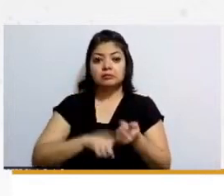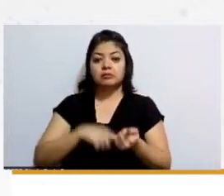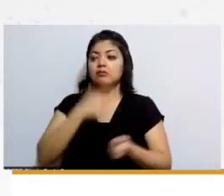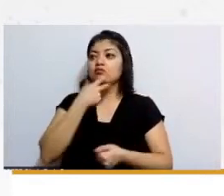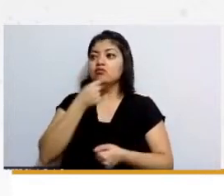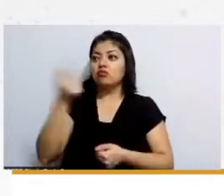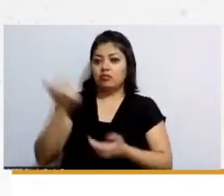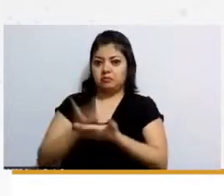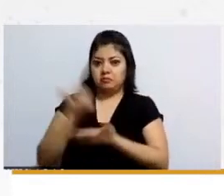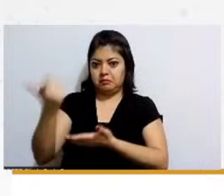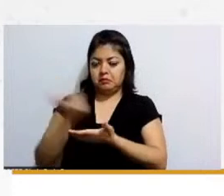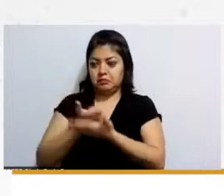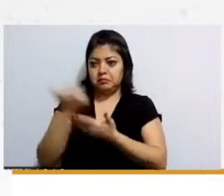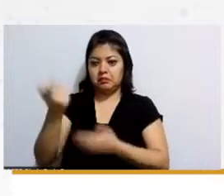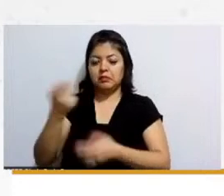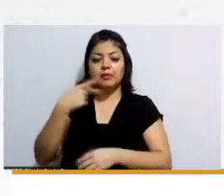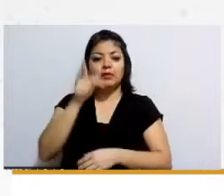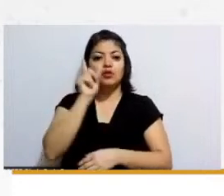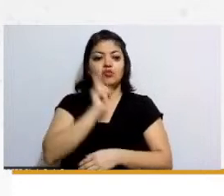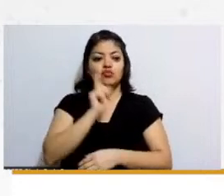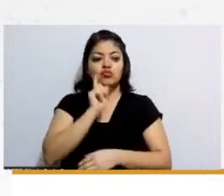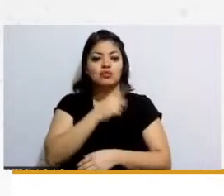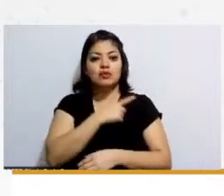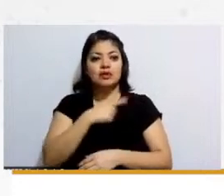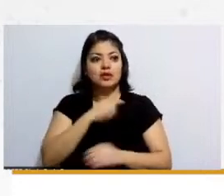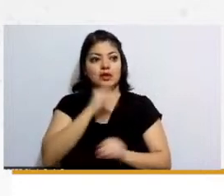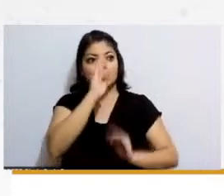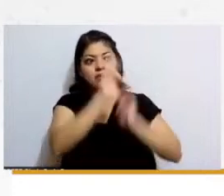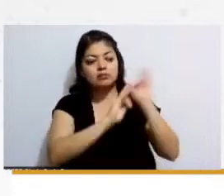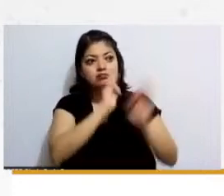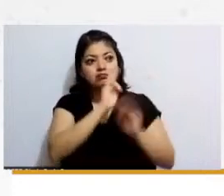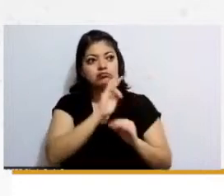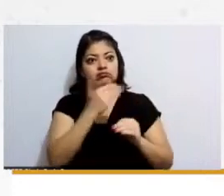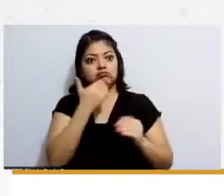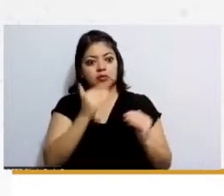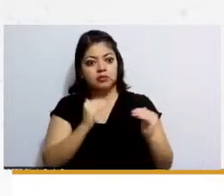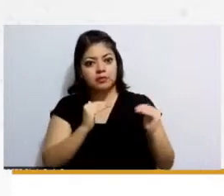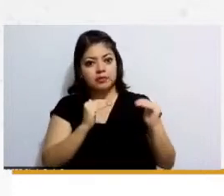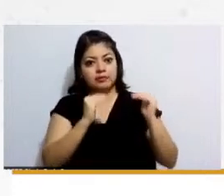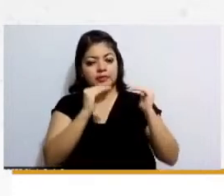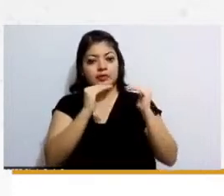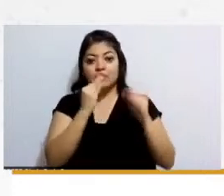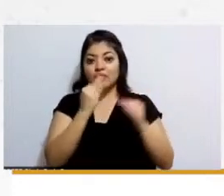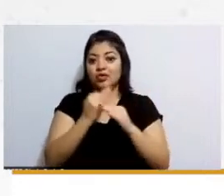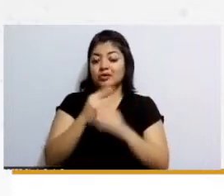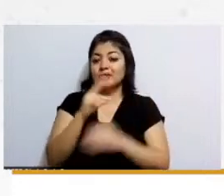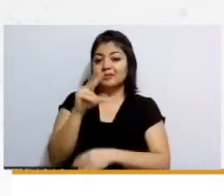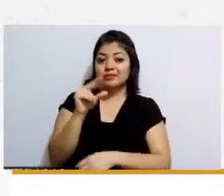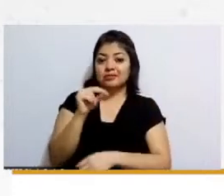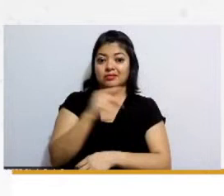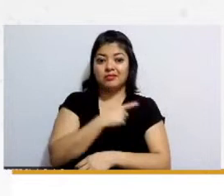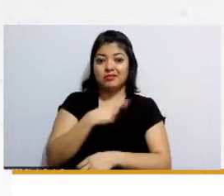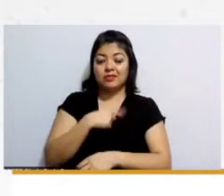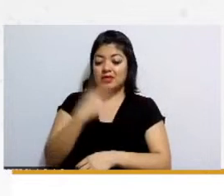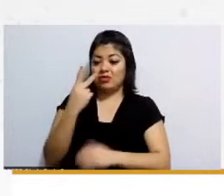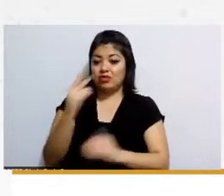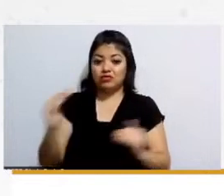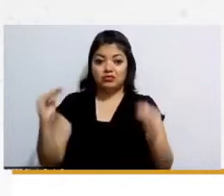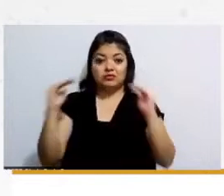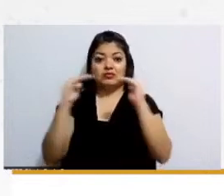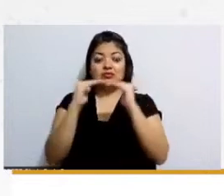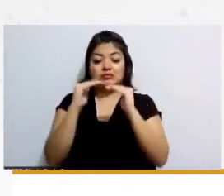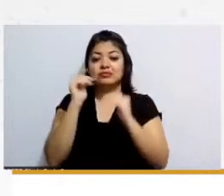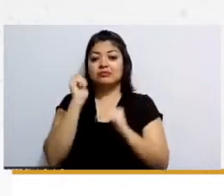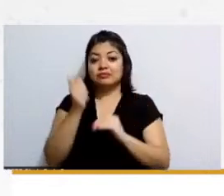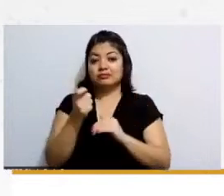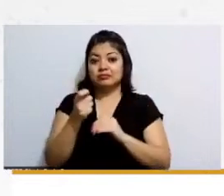pero la mujer era la estabilidad de este hombre y ahorita no ahorita ya la paz tienen que llevar esta dinámica